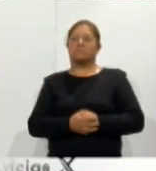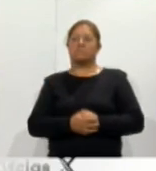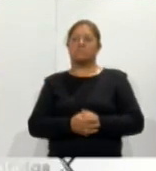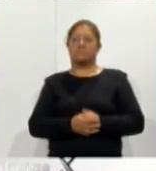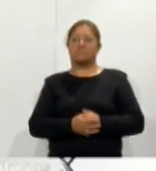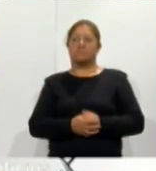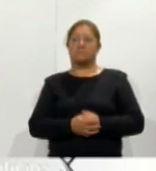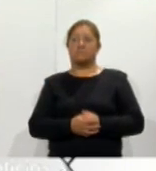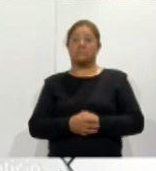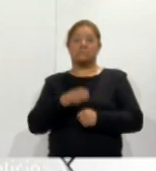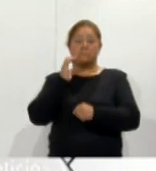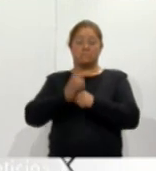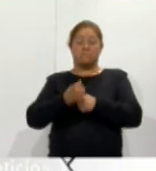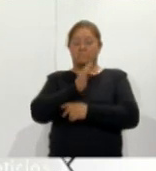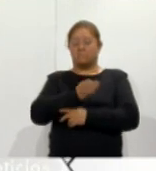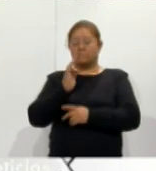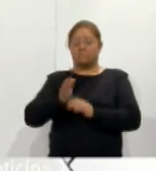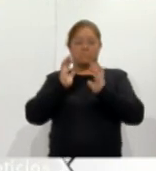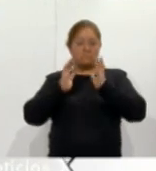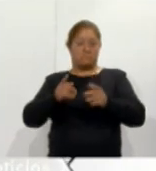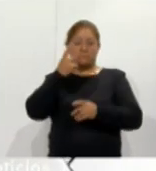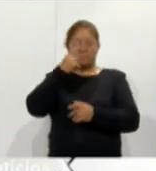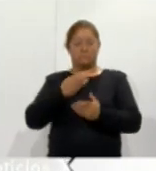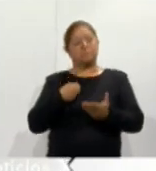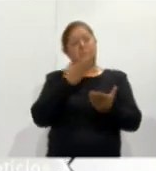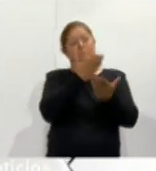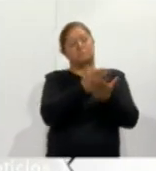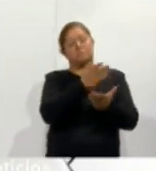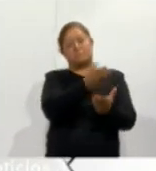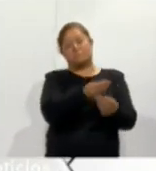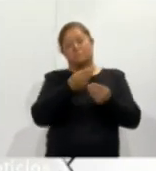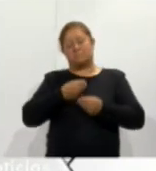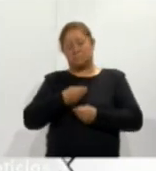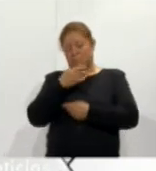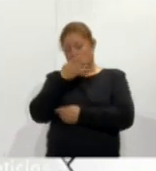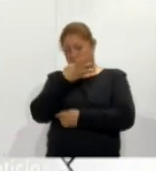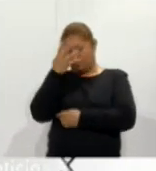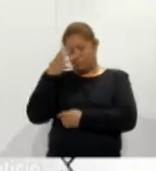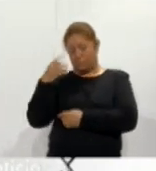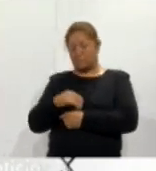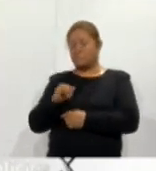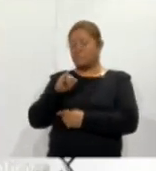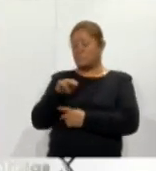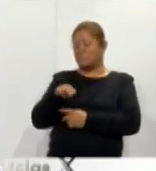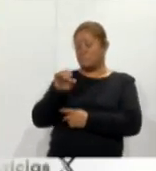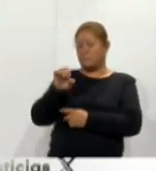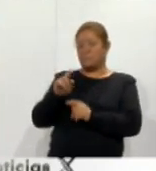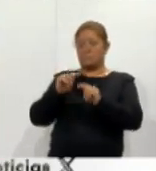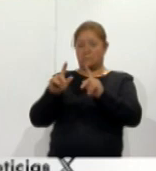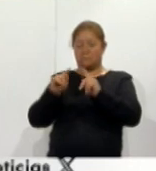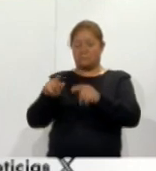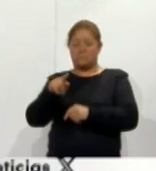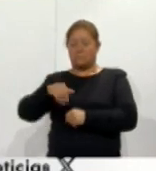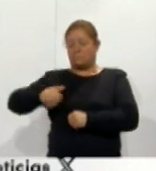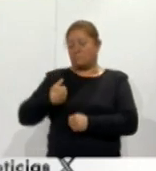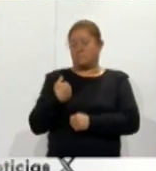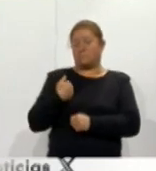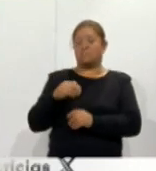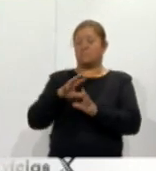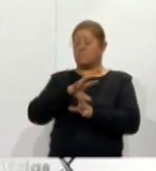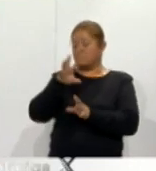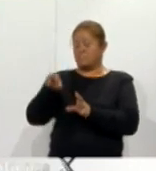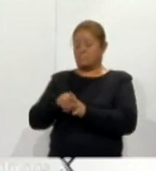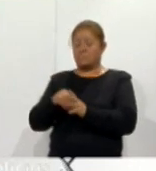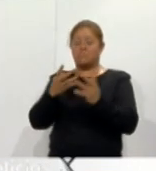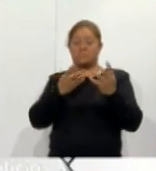Al vencer la fecha límite para recoger la credencial de elector el Instituto Nacional Electoral de Tlaxcala resguardará un total de